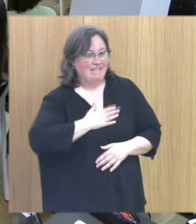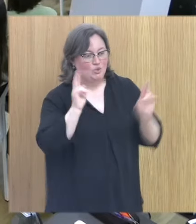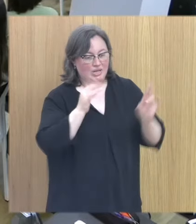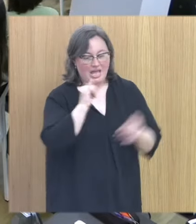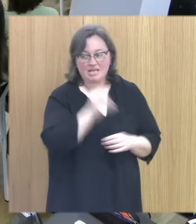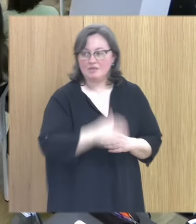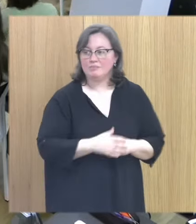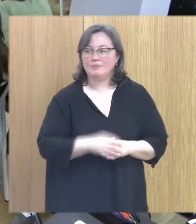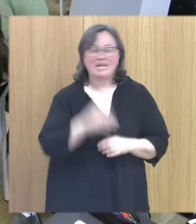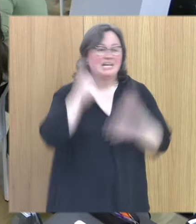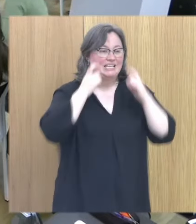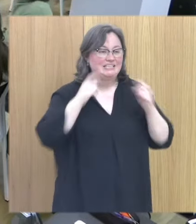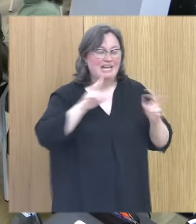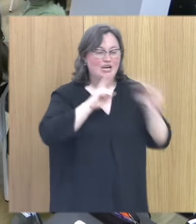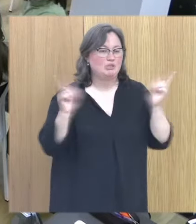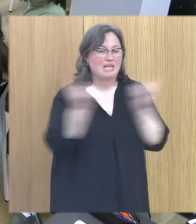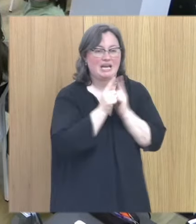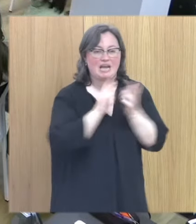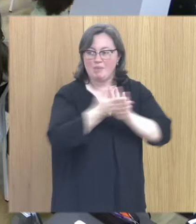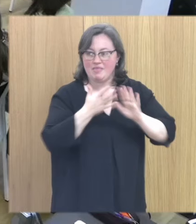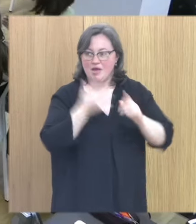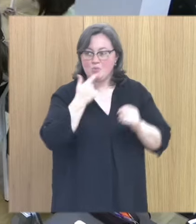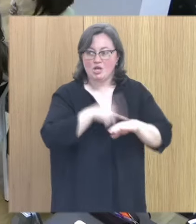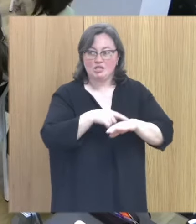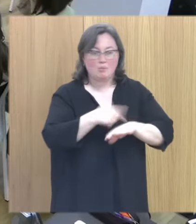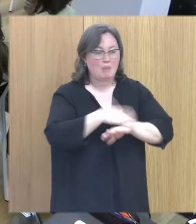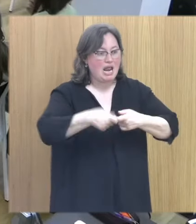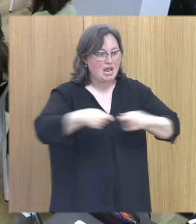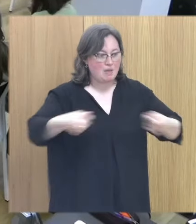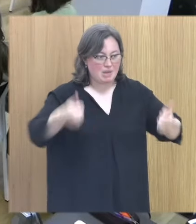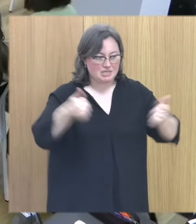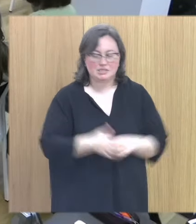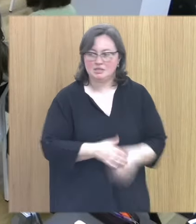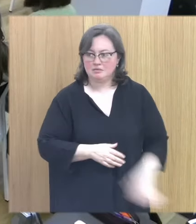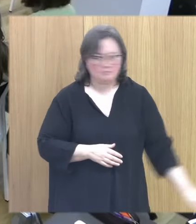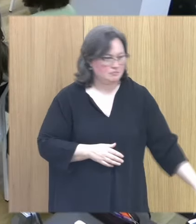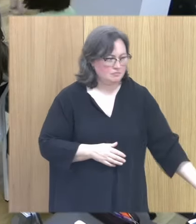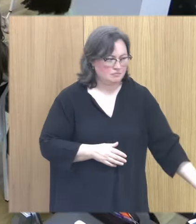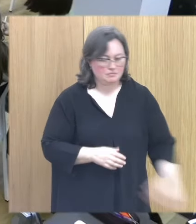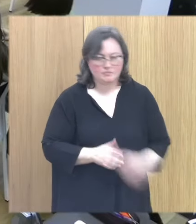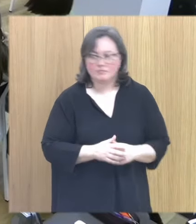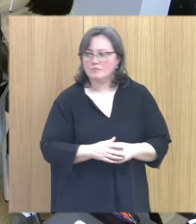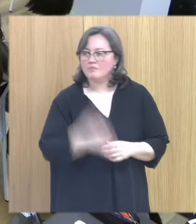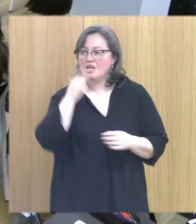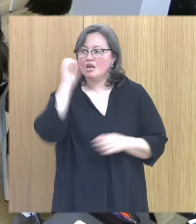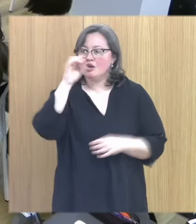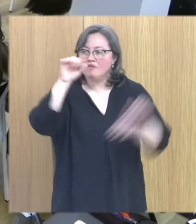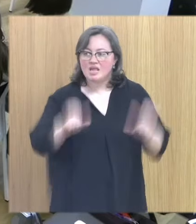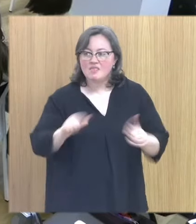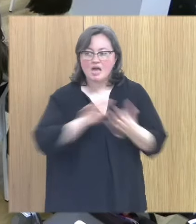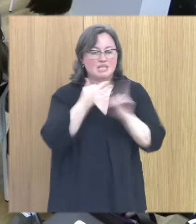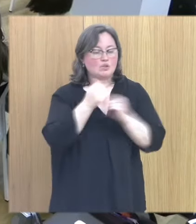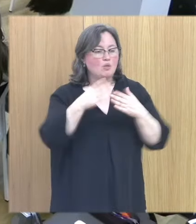bueno voy a intentar ser rápida en la pregunta porque creo que también va a parecer pero a mí se me venía a la mente durante toda la conferencia el caso